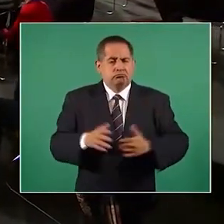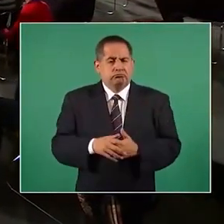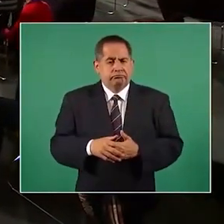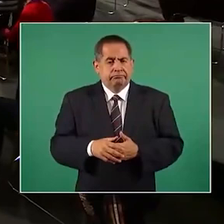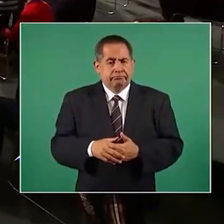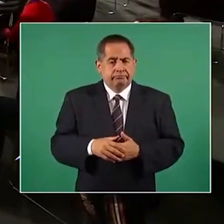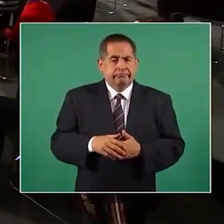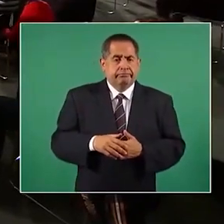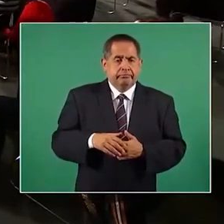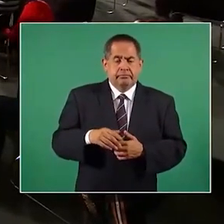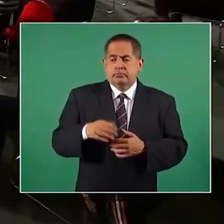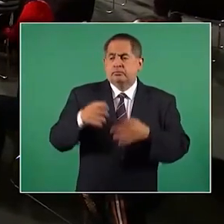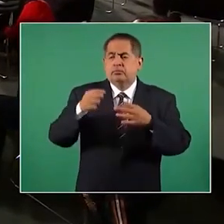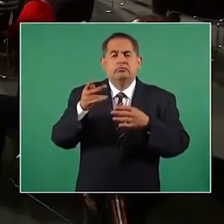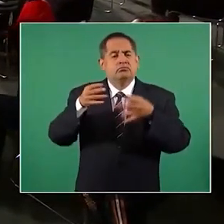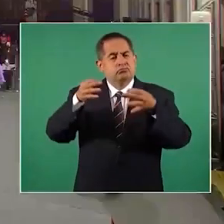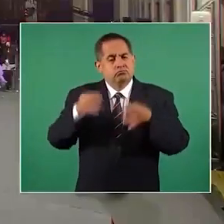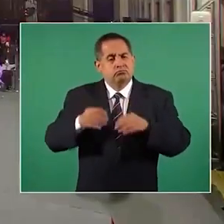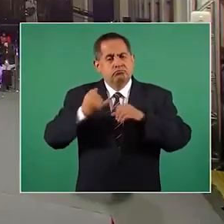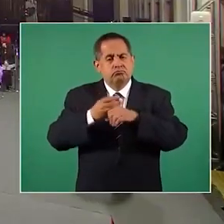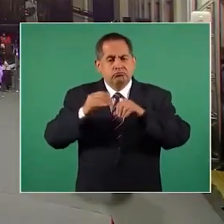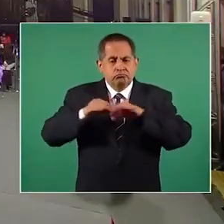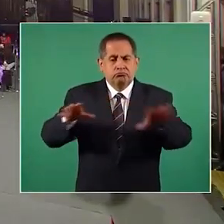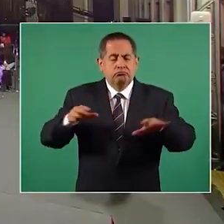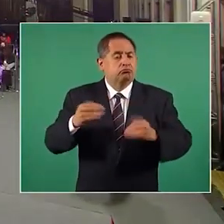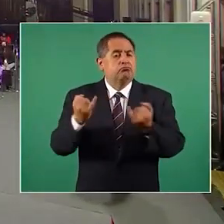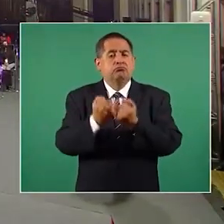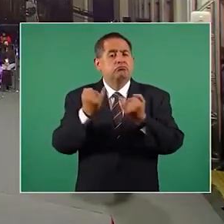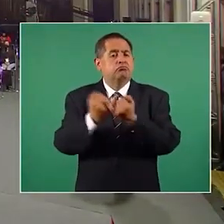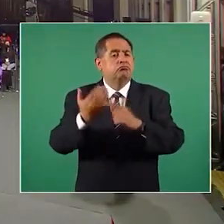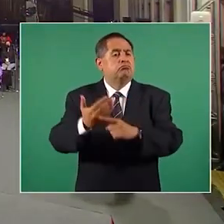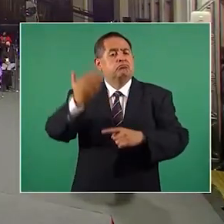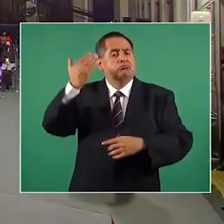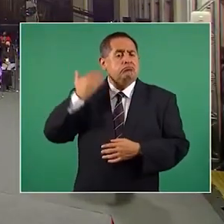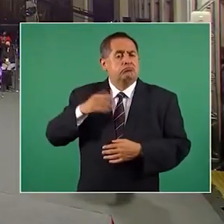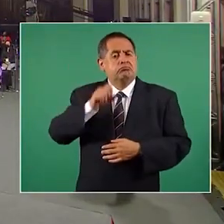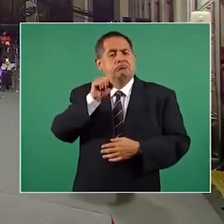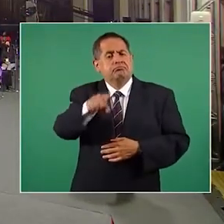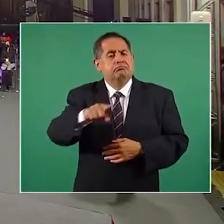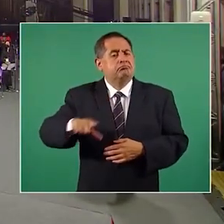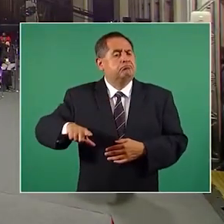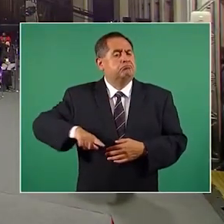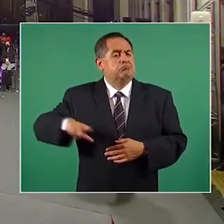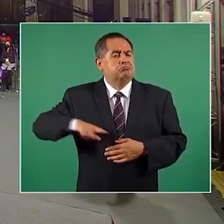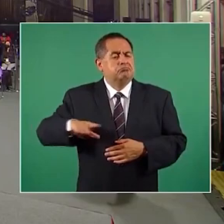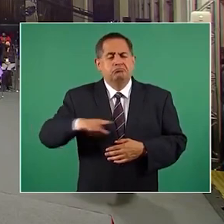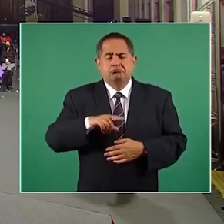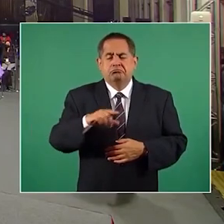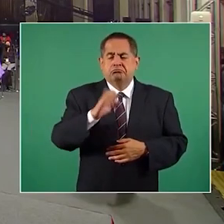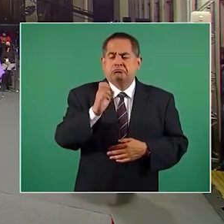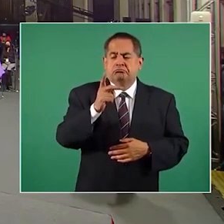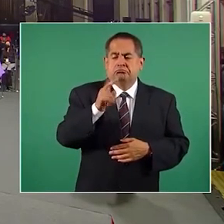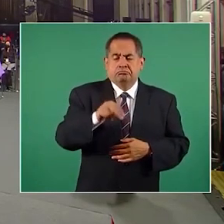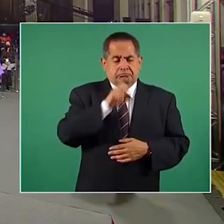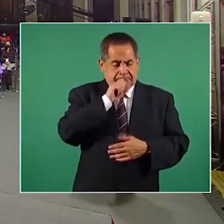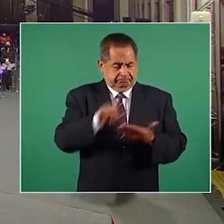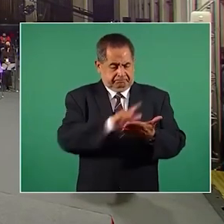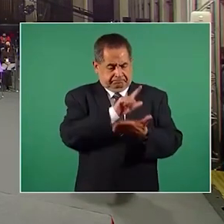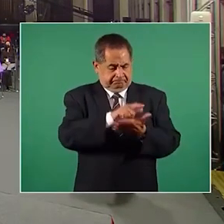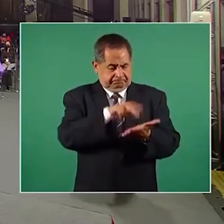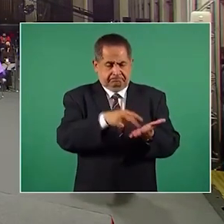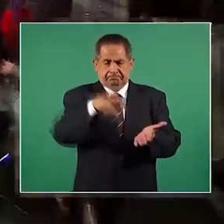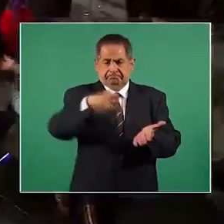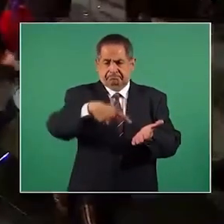publicidad oficial es exactamente la misma que regía en el gobierno del presidente Enrique Peña Nieto una ley que pues en términos